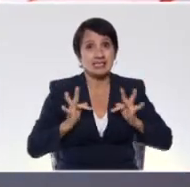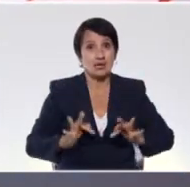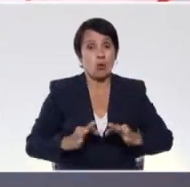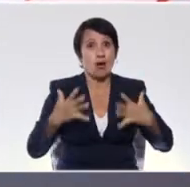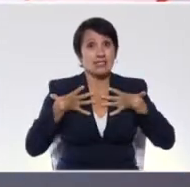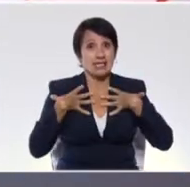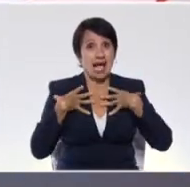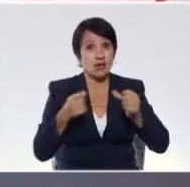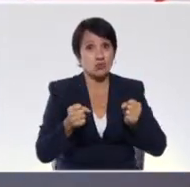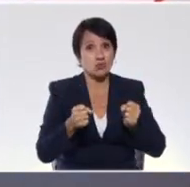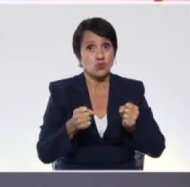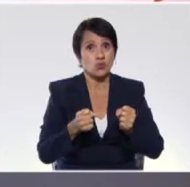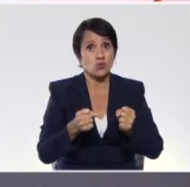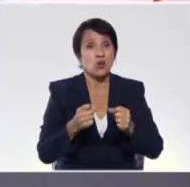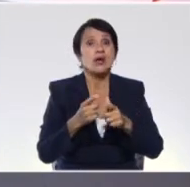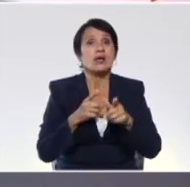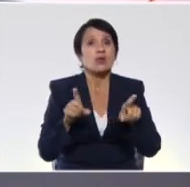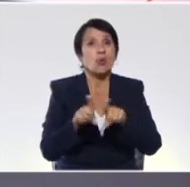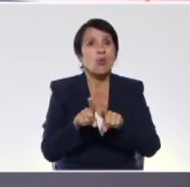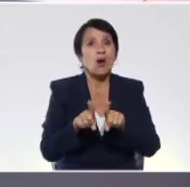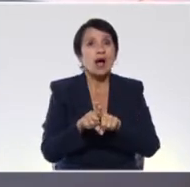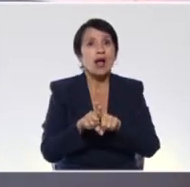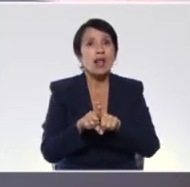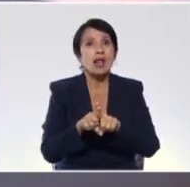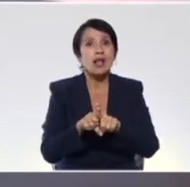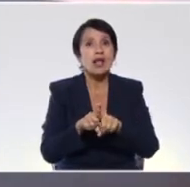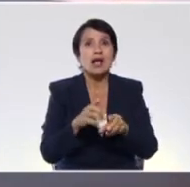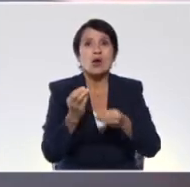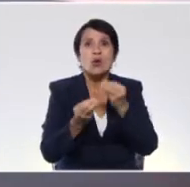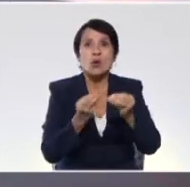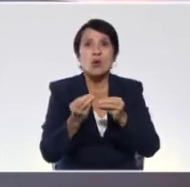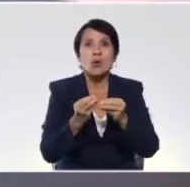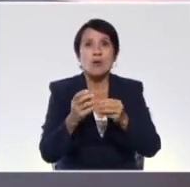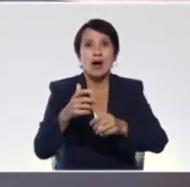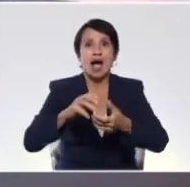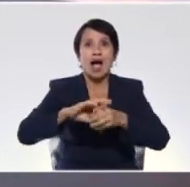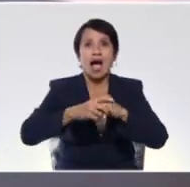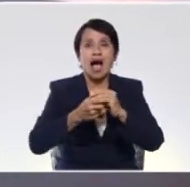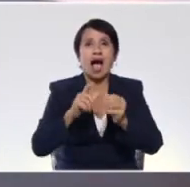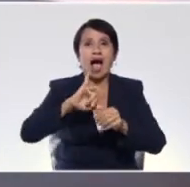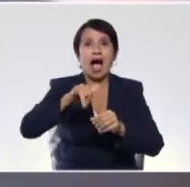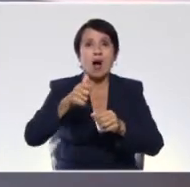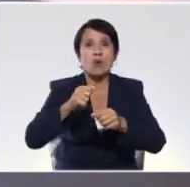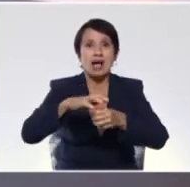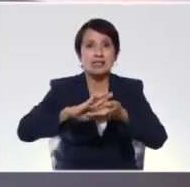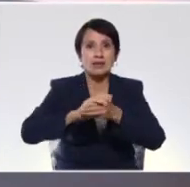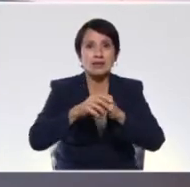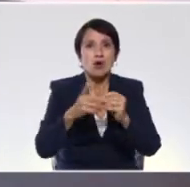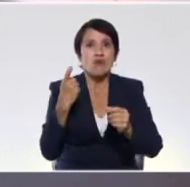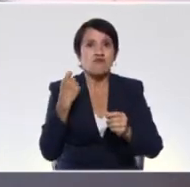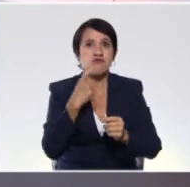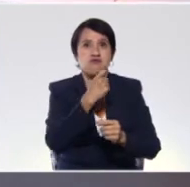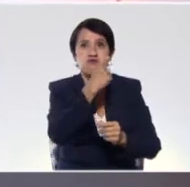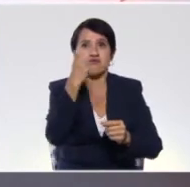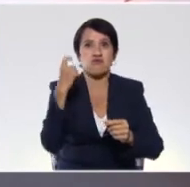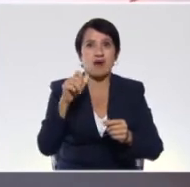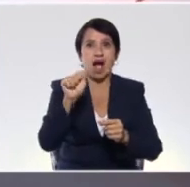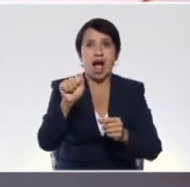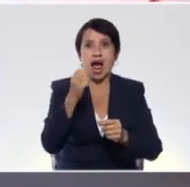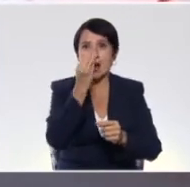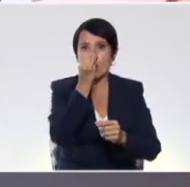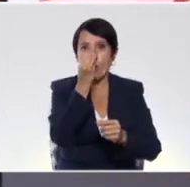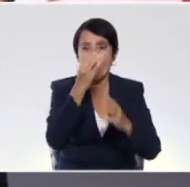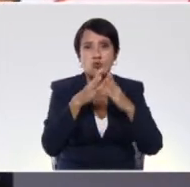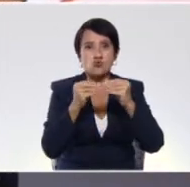saludable. Por supuesto también tenemos opciones como antibacterial y alcohol que nos los podemos juntar para eliminar un poco esos